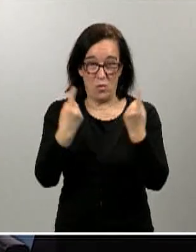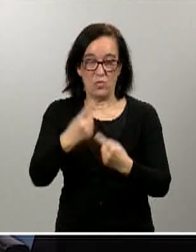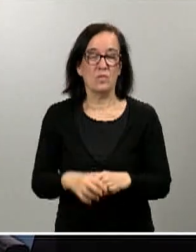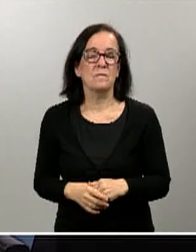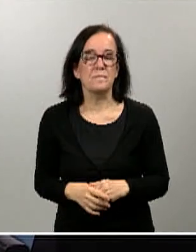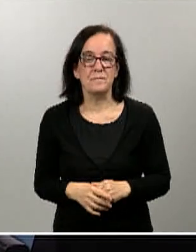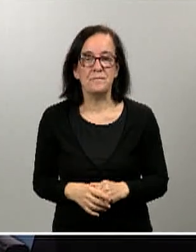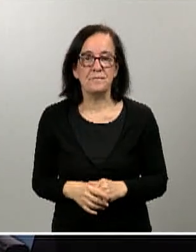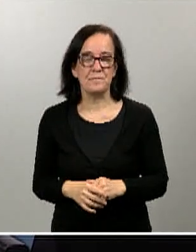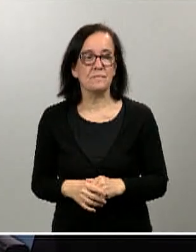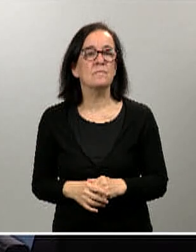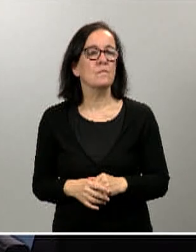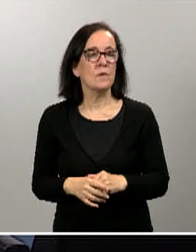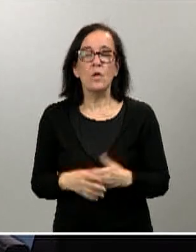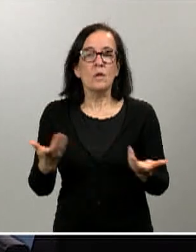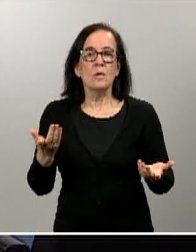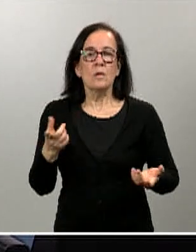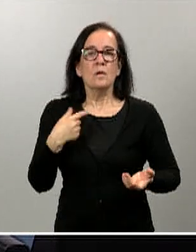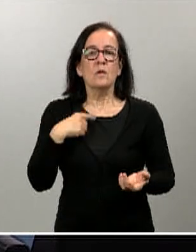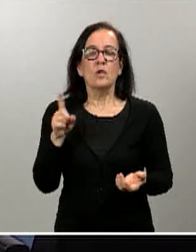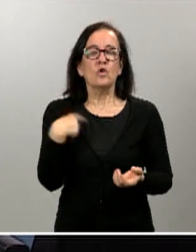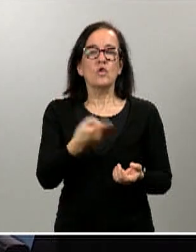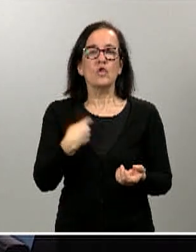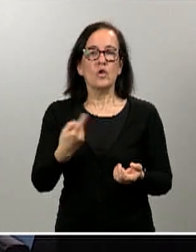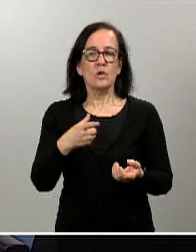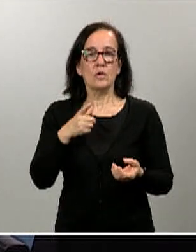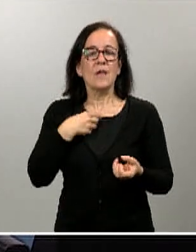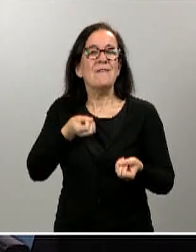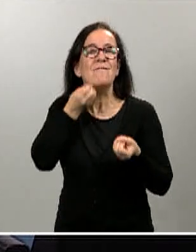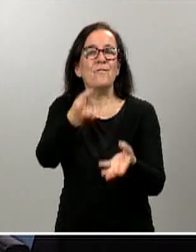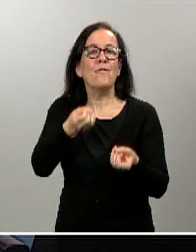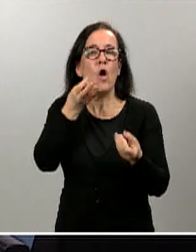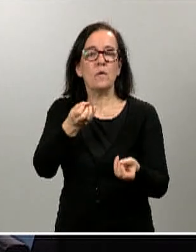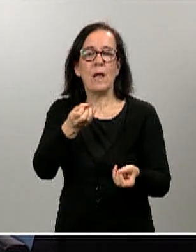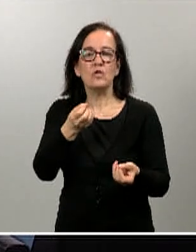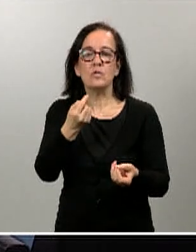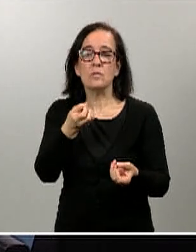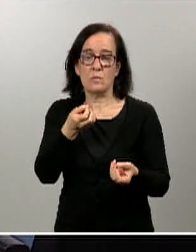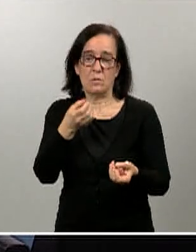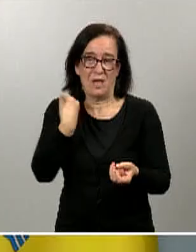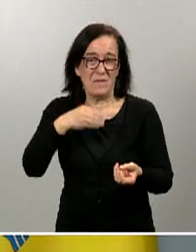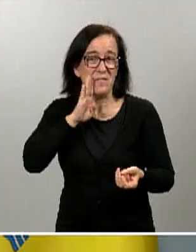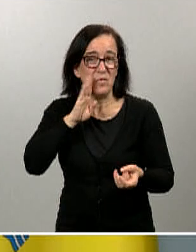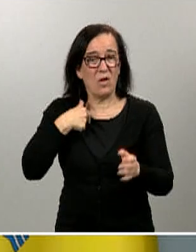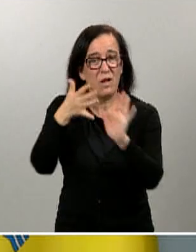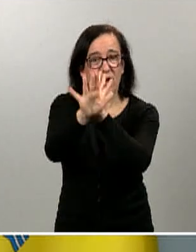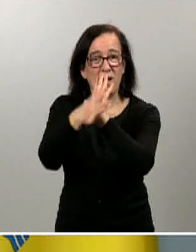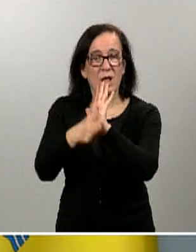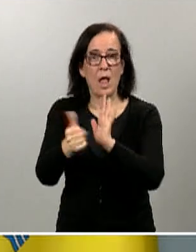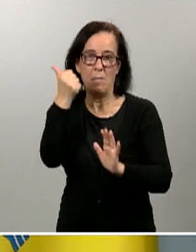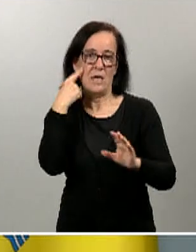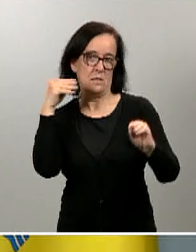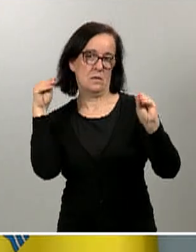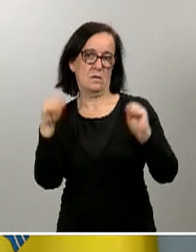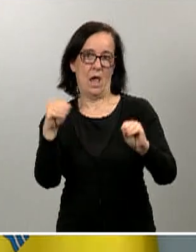Bien, no, nosotros realmente estamos informando de aquellos casos que llaman mucho más la atención, sobre todo